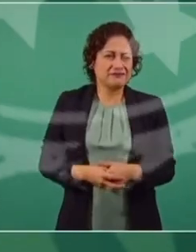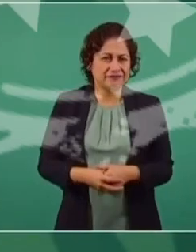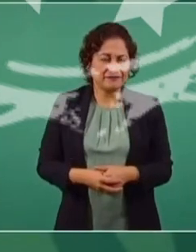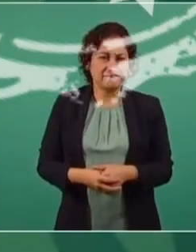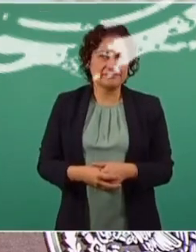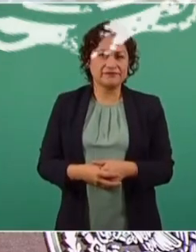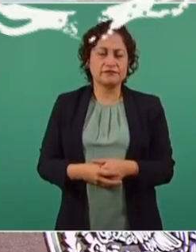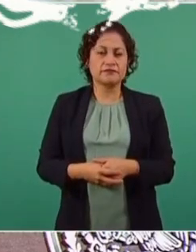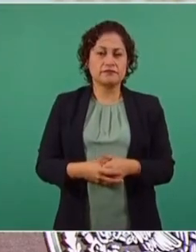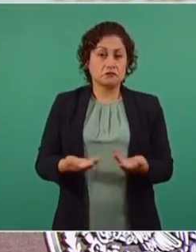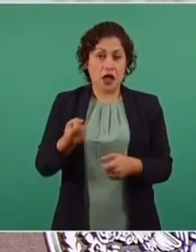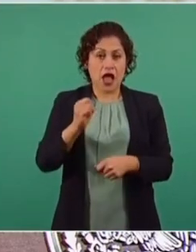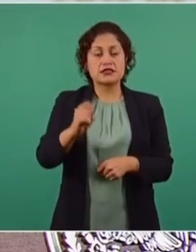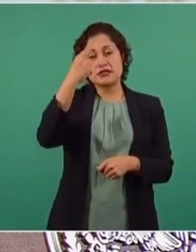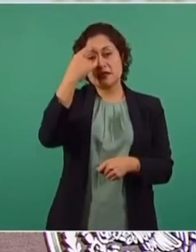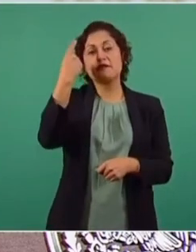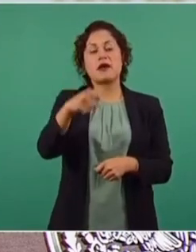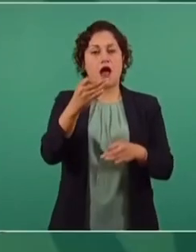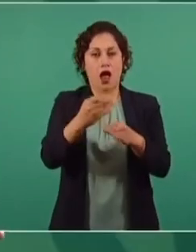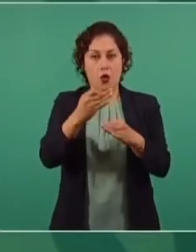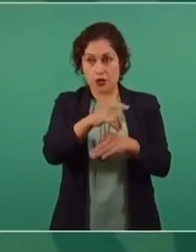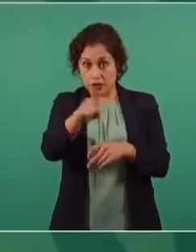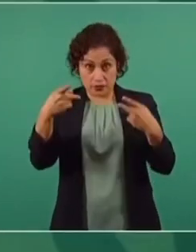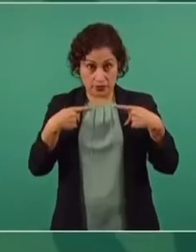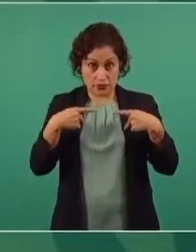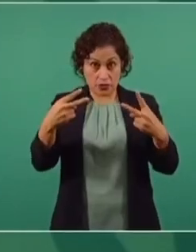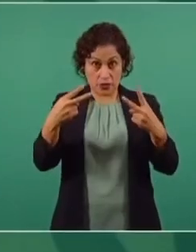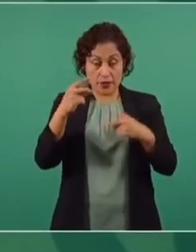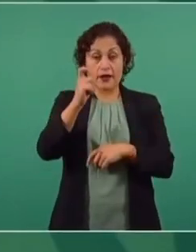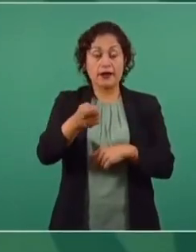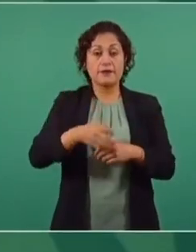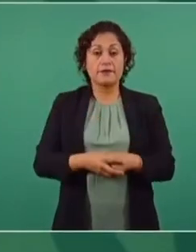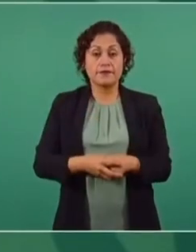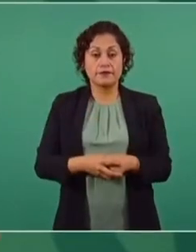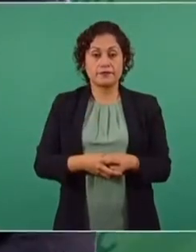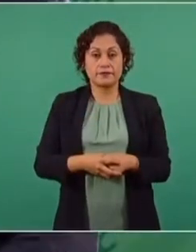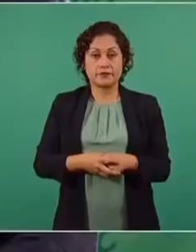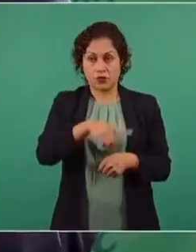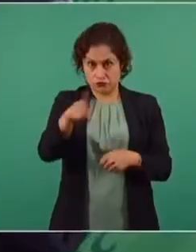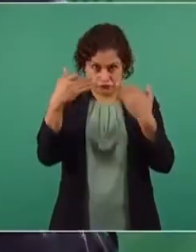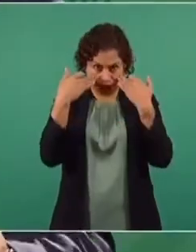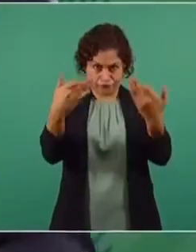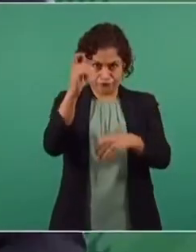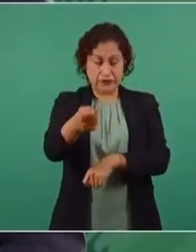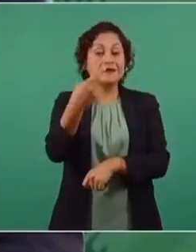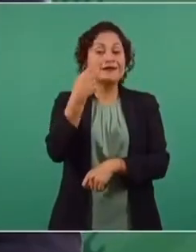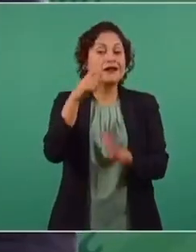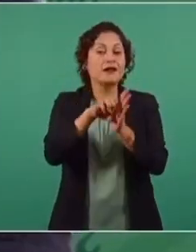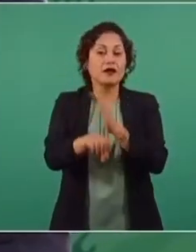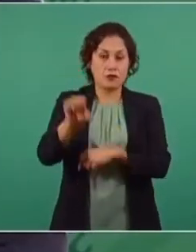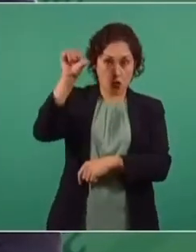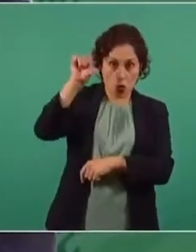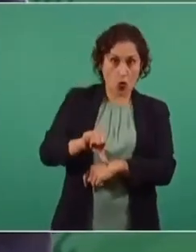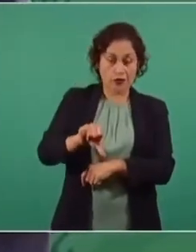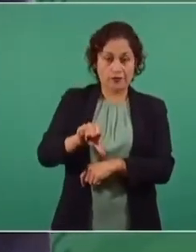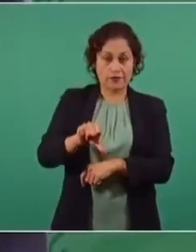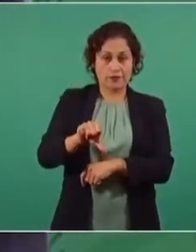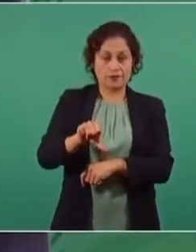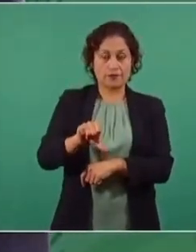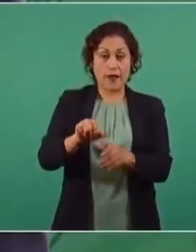Para que los que nos estén viendo lo constaten, fíjense, hoy, las primeras